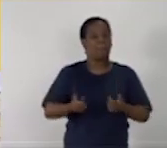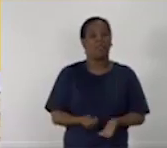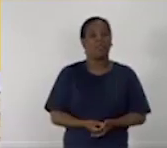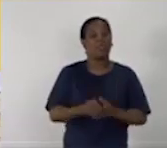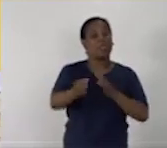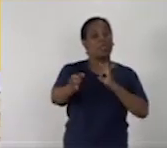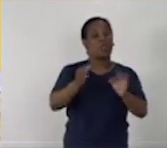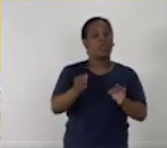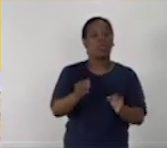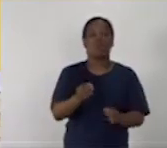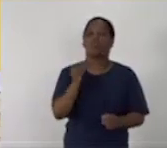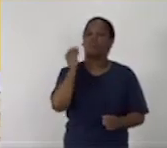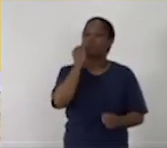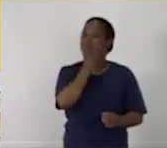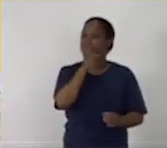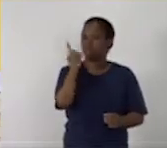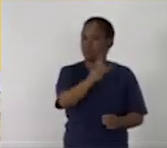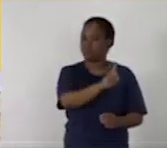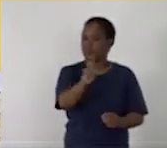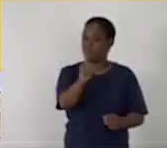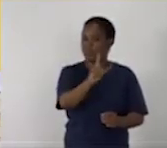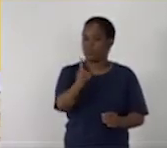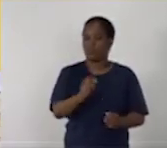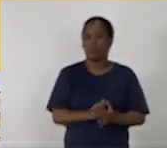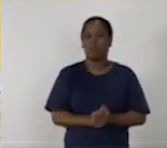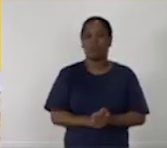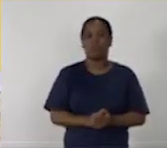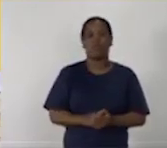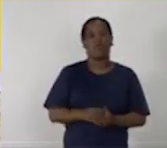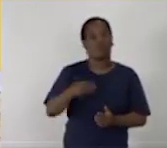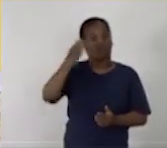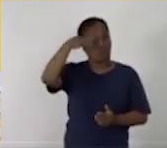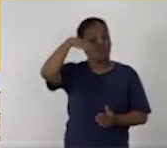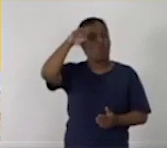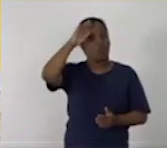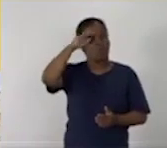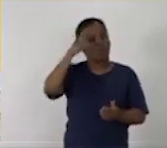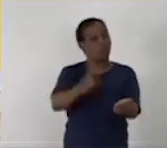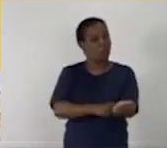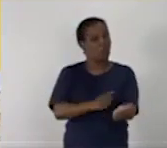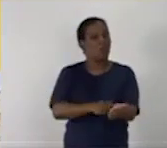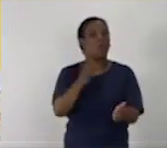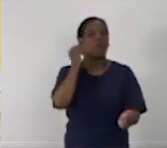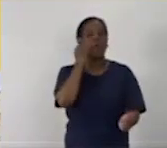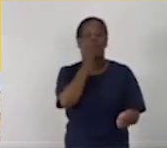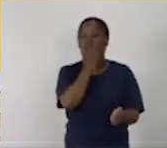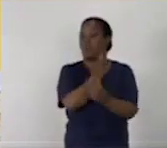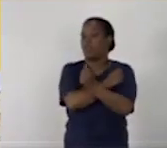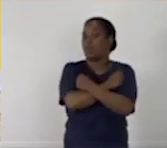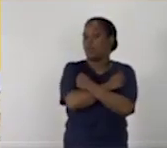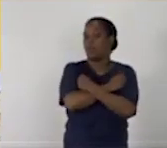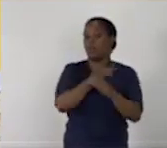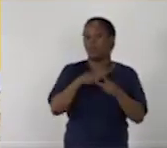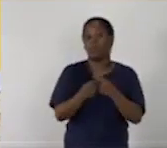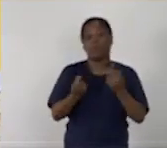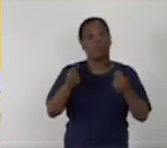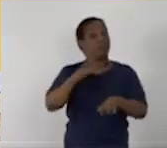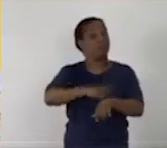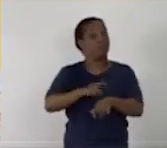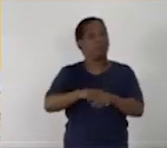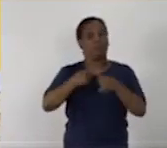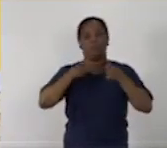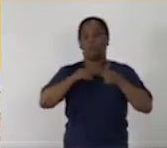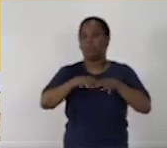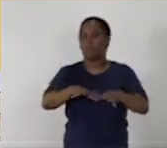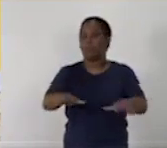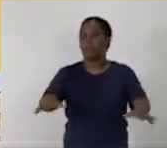y evitar los saludos con abrazos y besos. Nosotros, somos cubanos, estamos acostumbrados a hacerlo así, pero en tiempos de